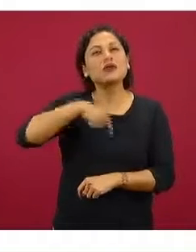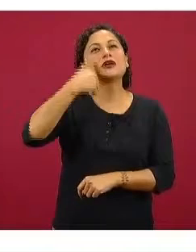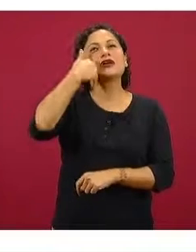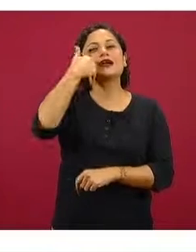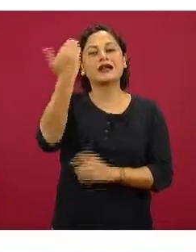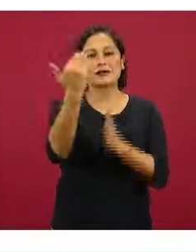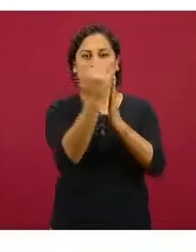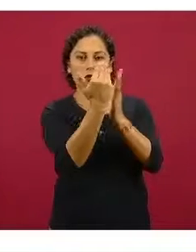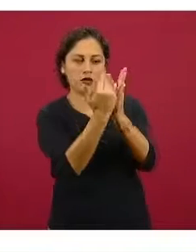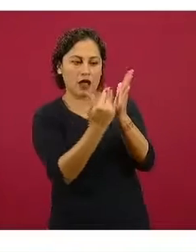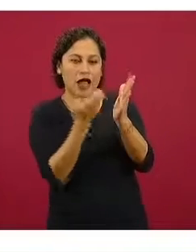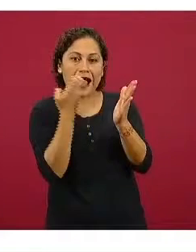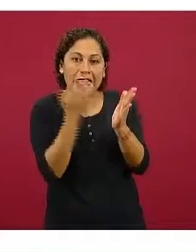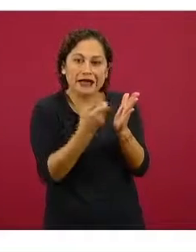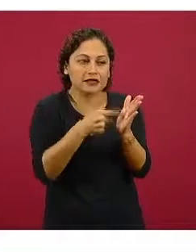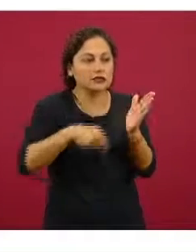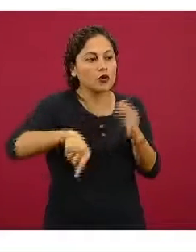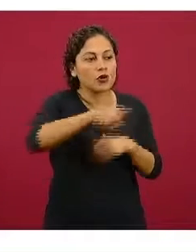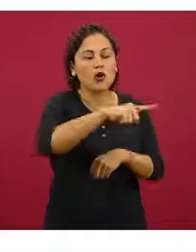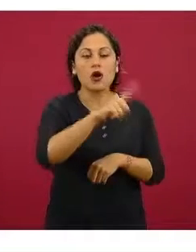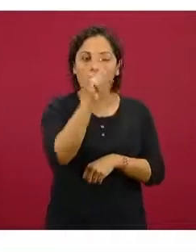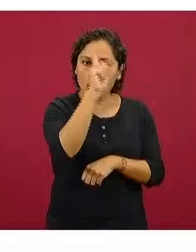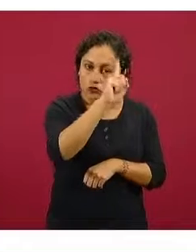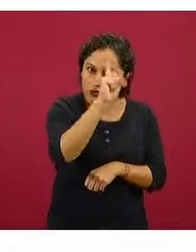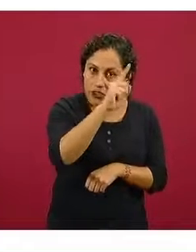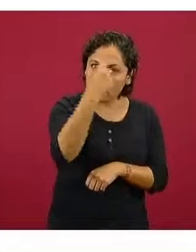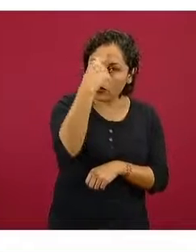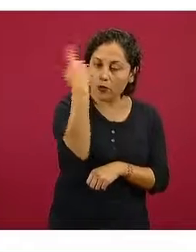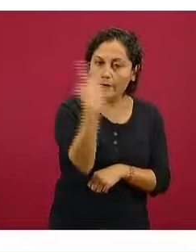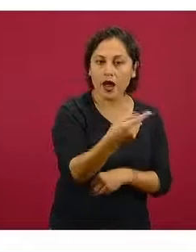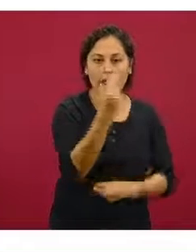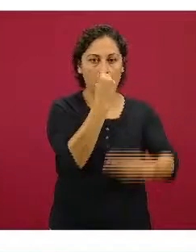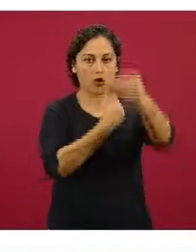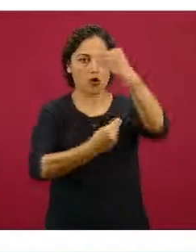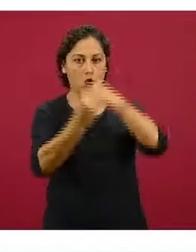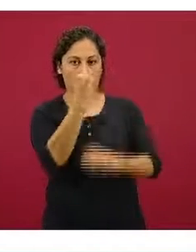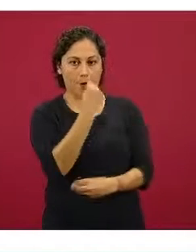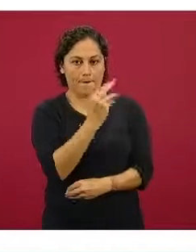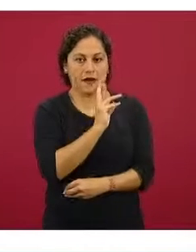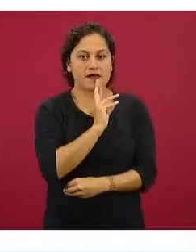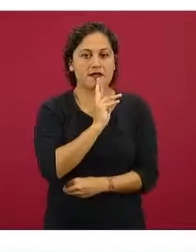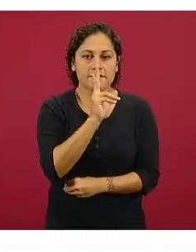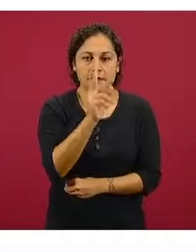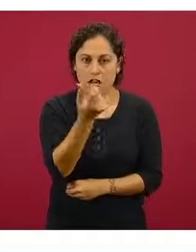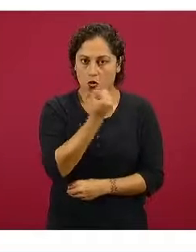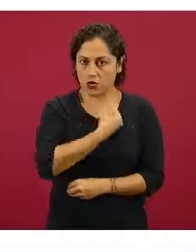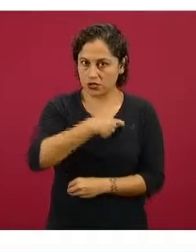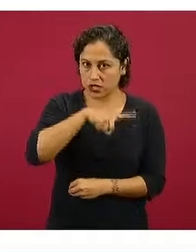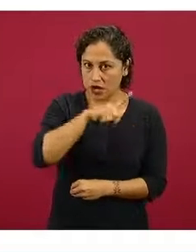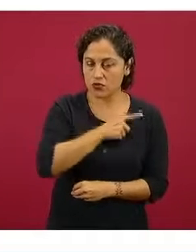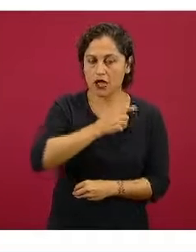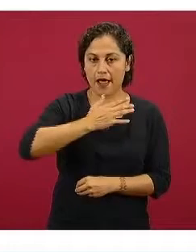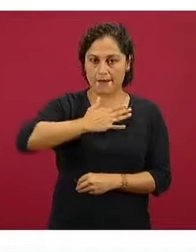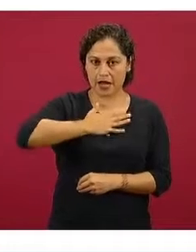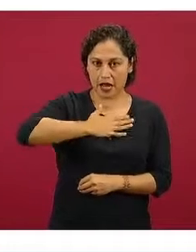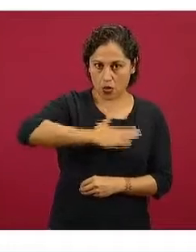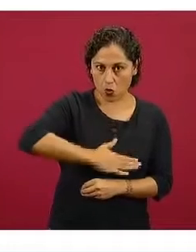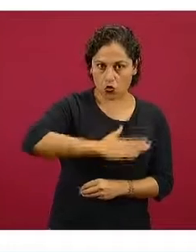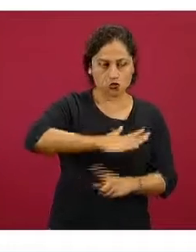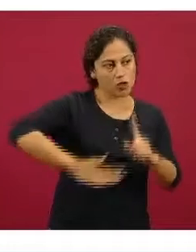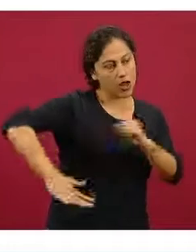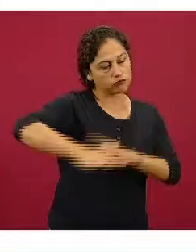contener esta canasta en cuanto a sus atributos de una dieta saludable sustentable justa y competitiva